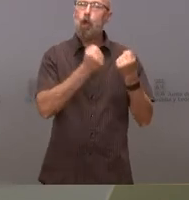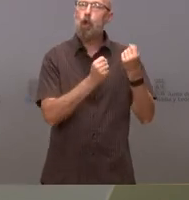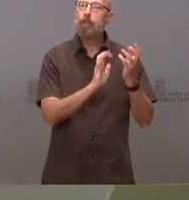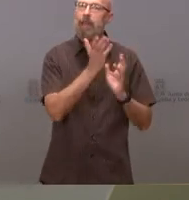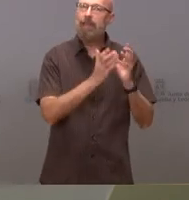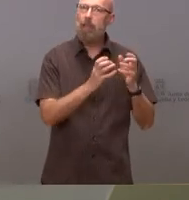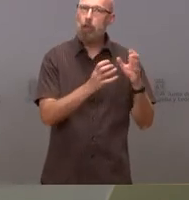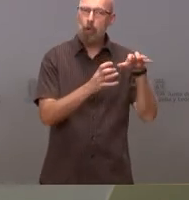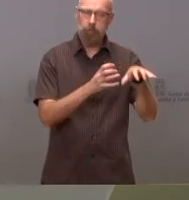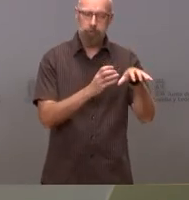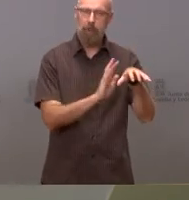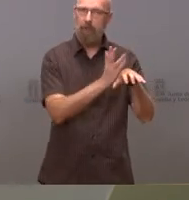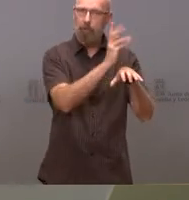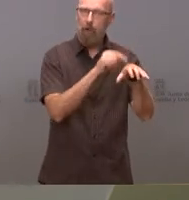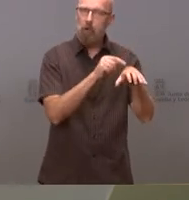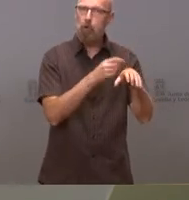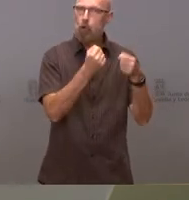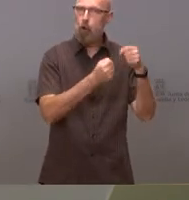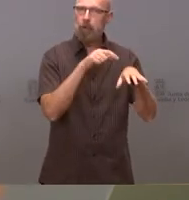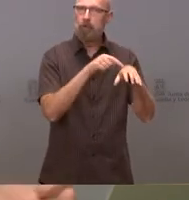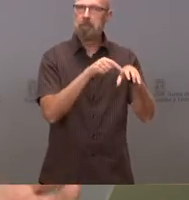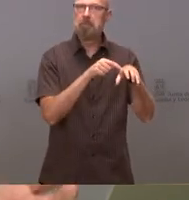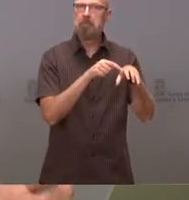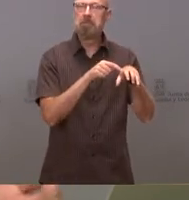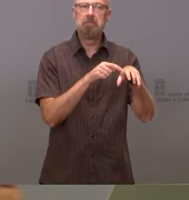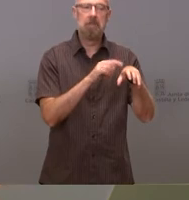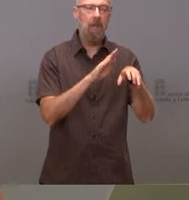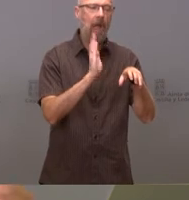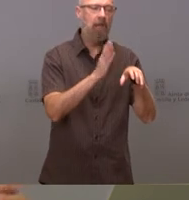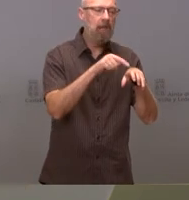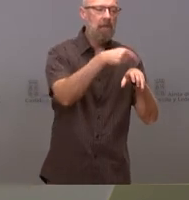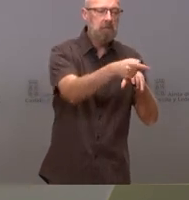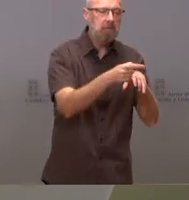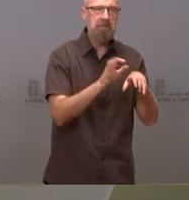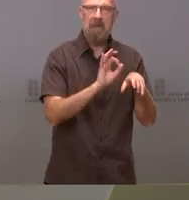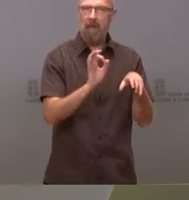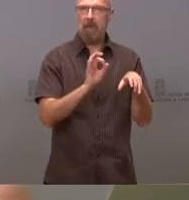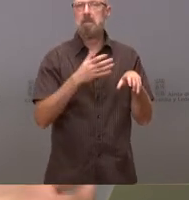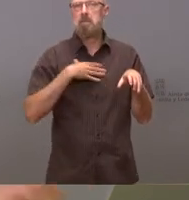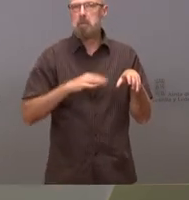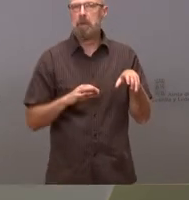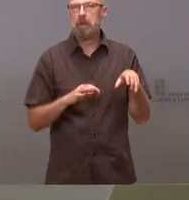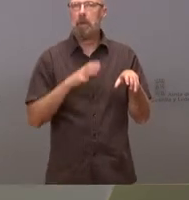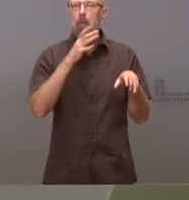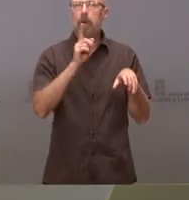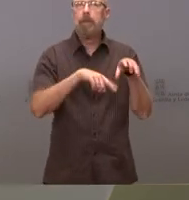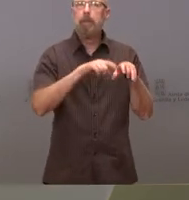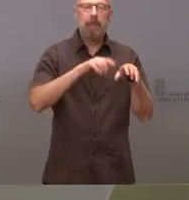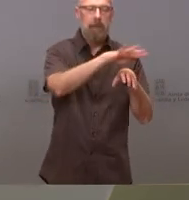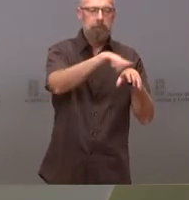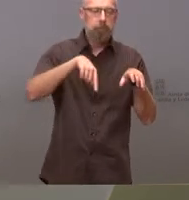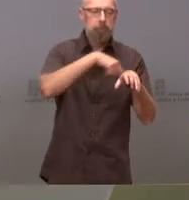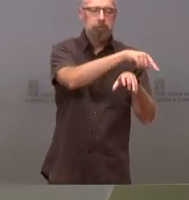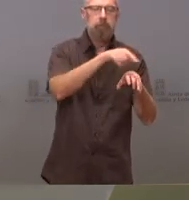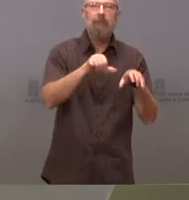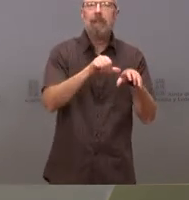por qué conllevar necesariamente ninguna afectación a medio natural porque puede no haber cerca ningún tipo de campo ni